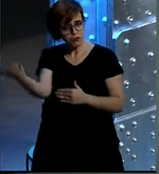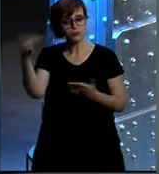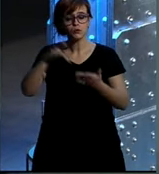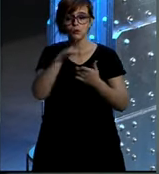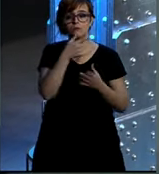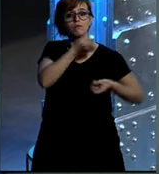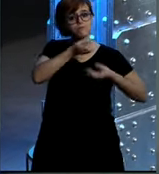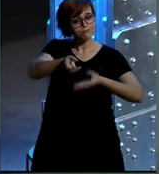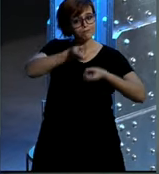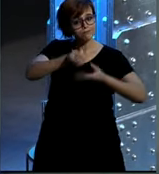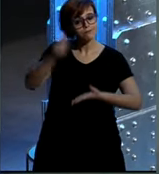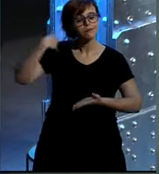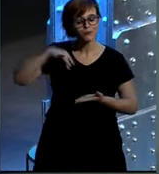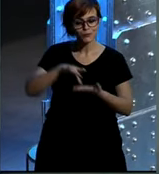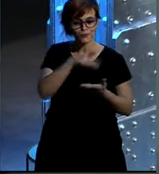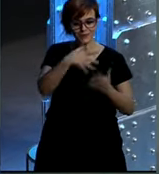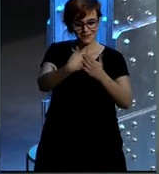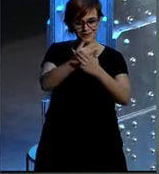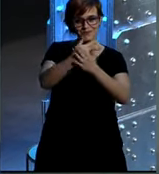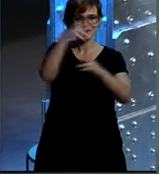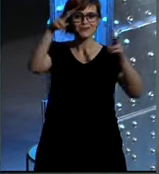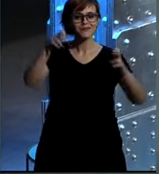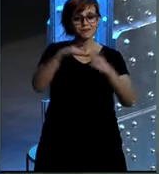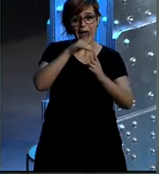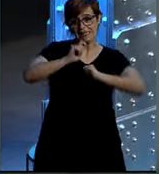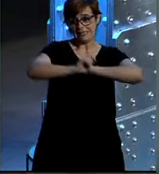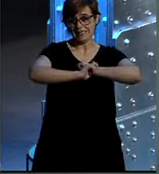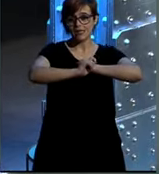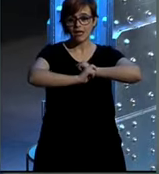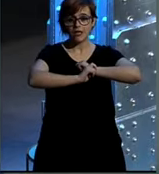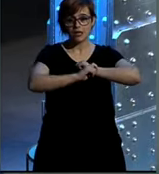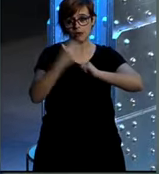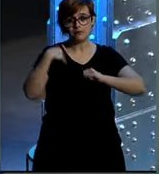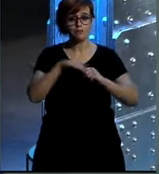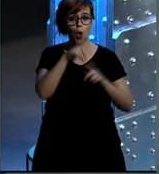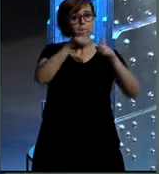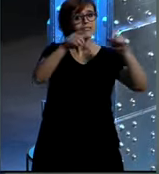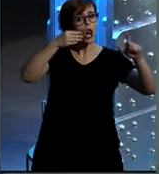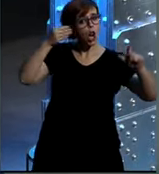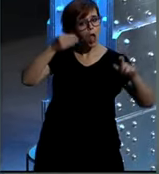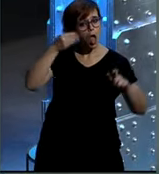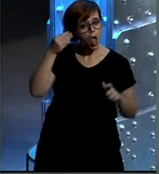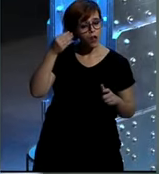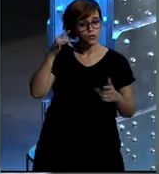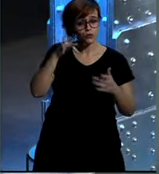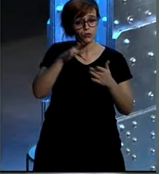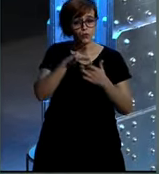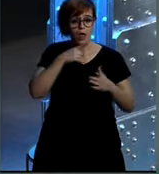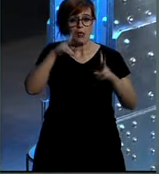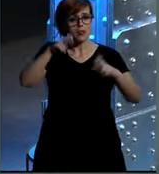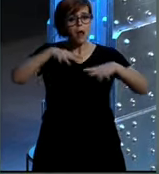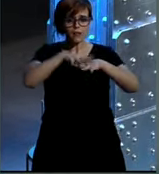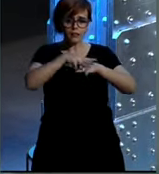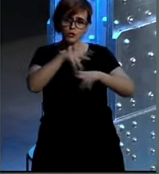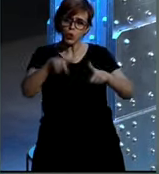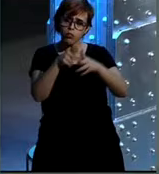intervención nos va a explicar cuál ha sido un poco la estrategia de L'Oreal en su incorporación a las redes